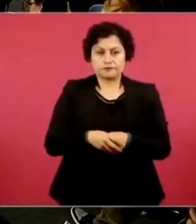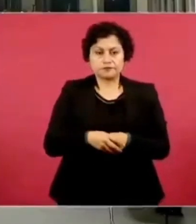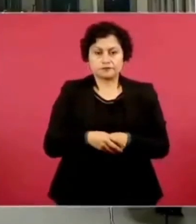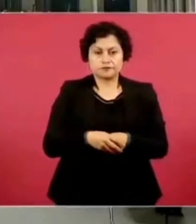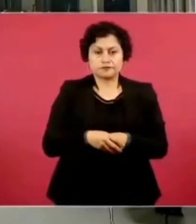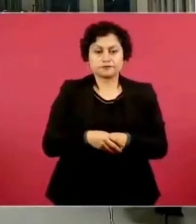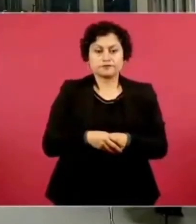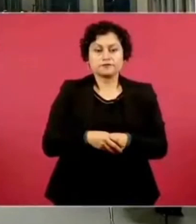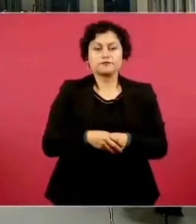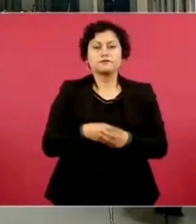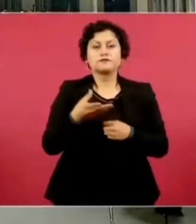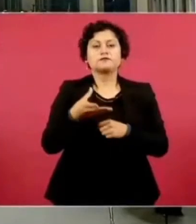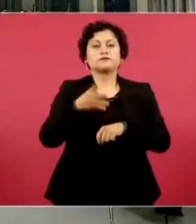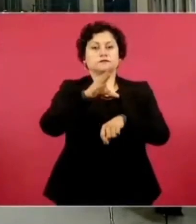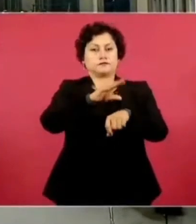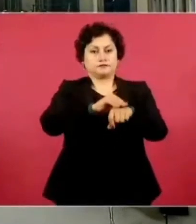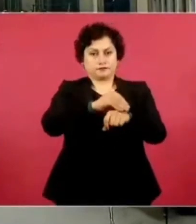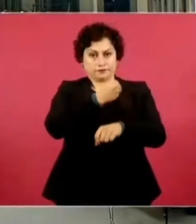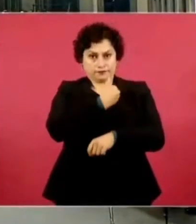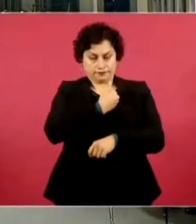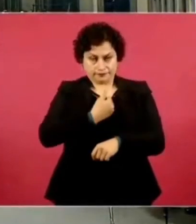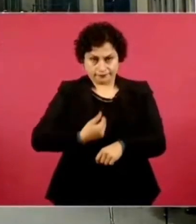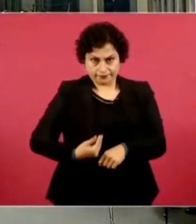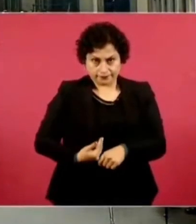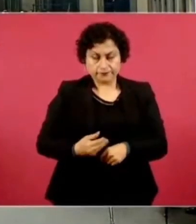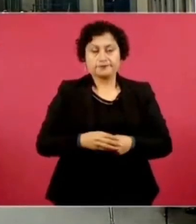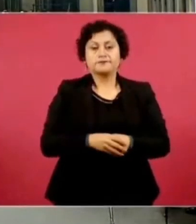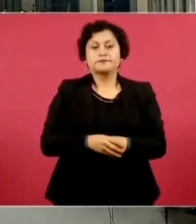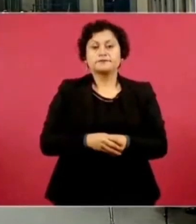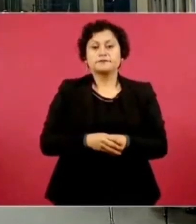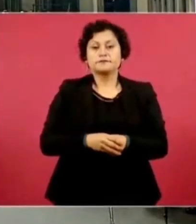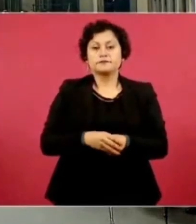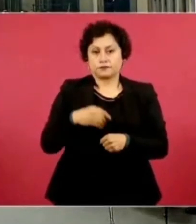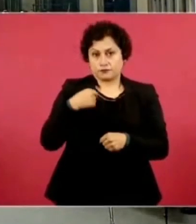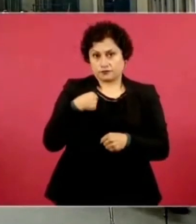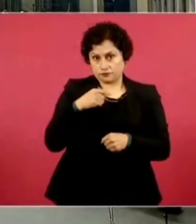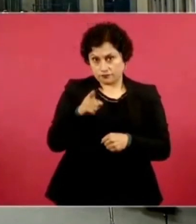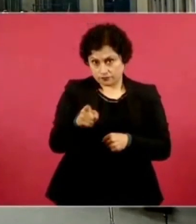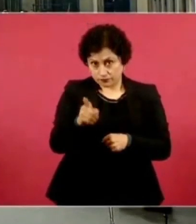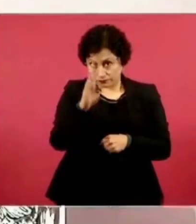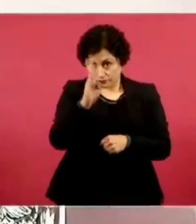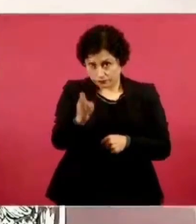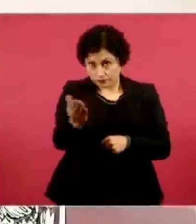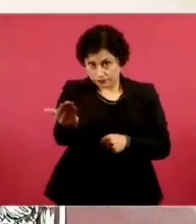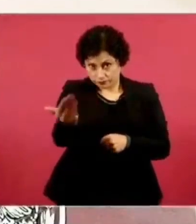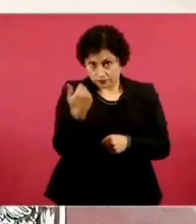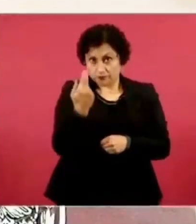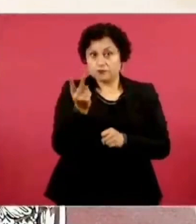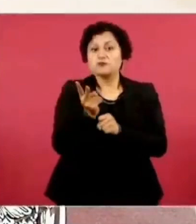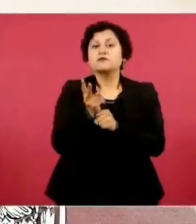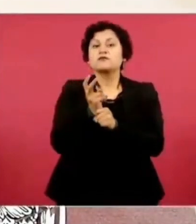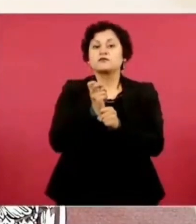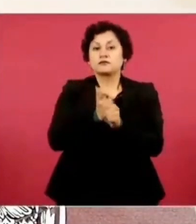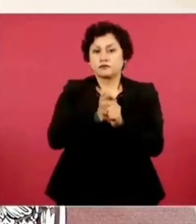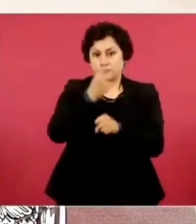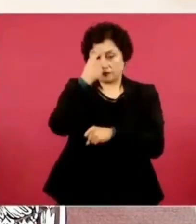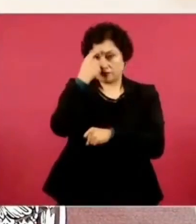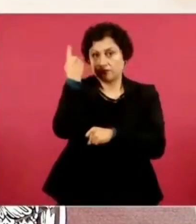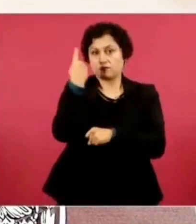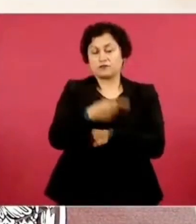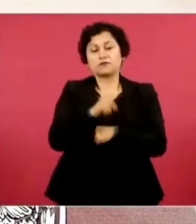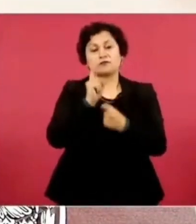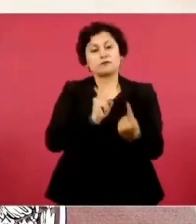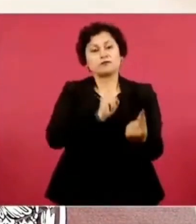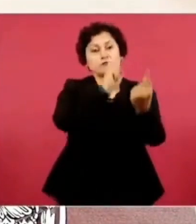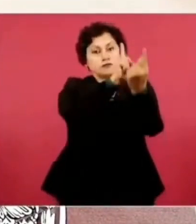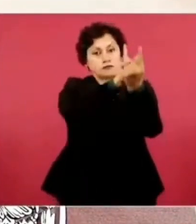Si me lo permite, señor presidente, yo lo invito a usted para que vaya a ver al director del aeropuerto